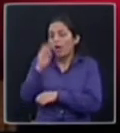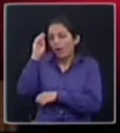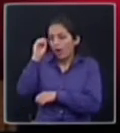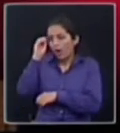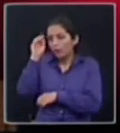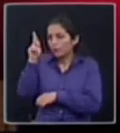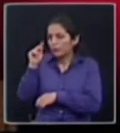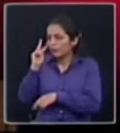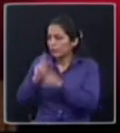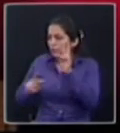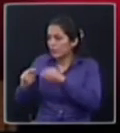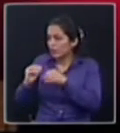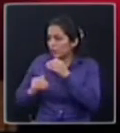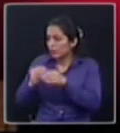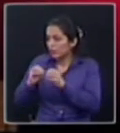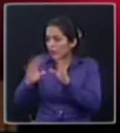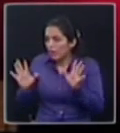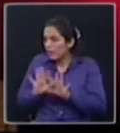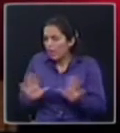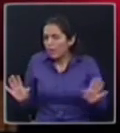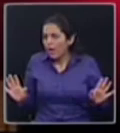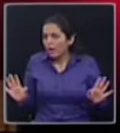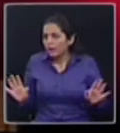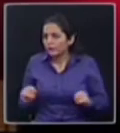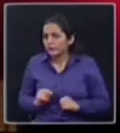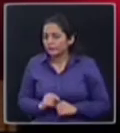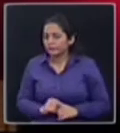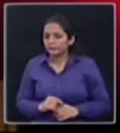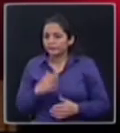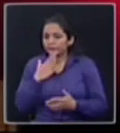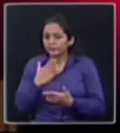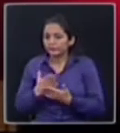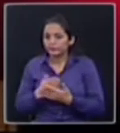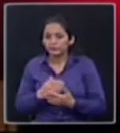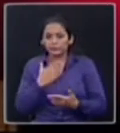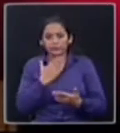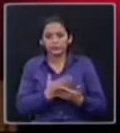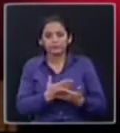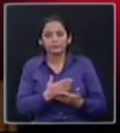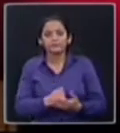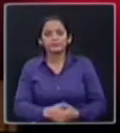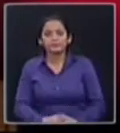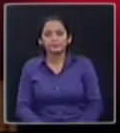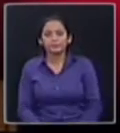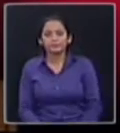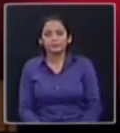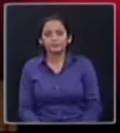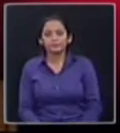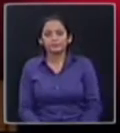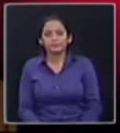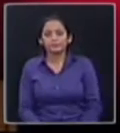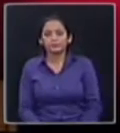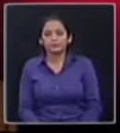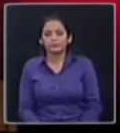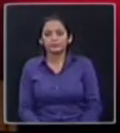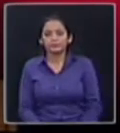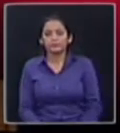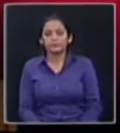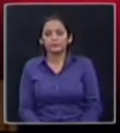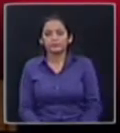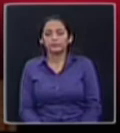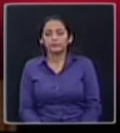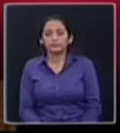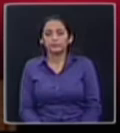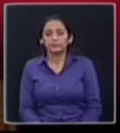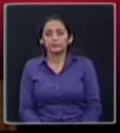que el proceso fue claro. Eso es todo. Correcto. Eso es todo. Daniel, gracias. Gracias. Que tenga buen día. Igualmente. Mendoza, asambleísta de esta